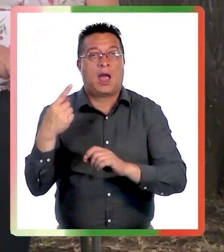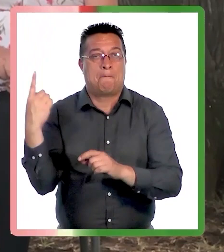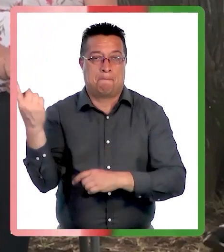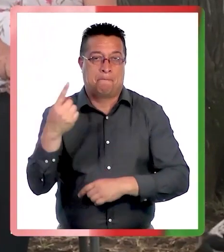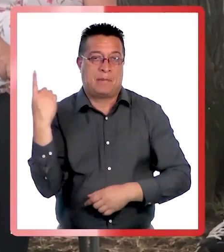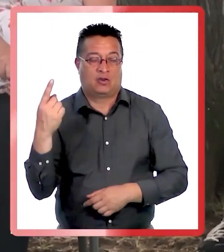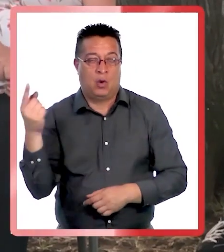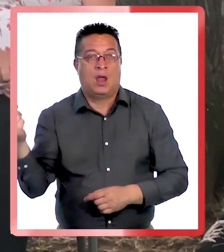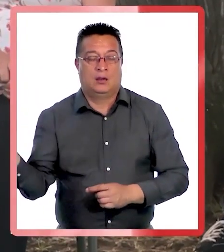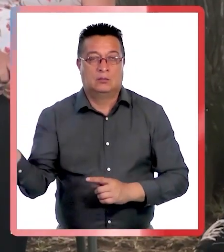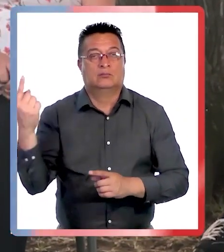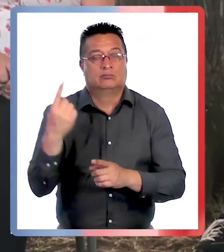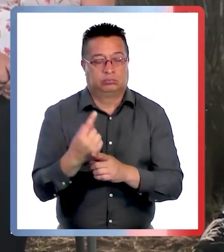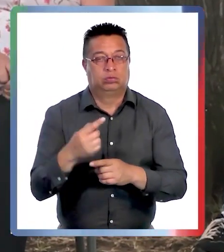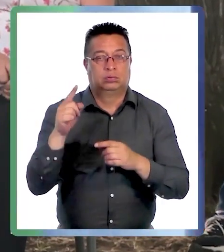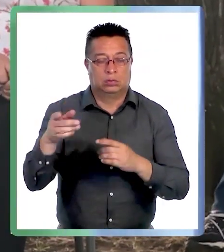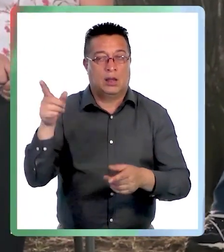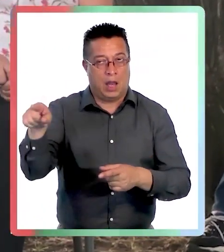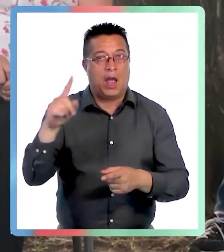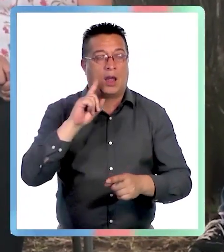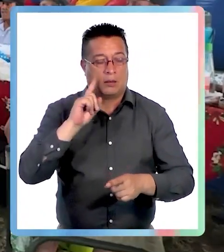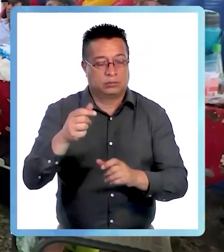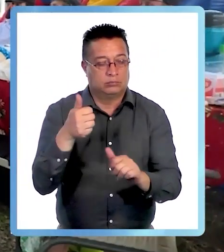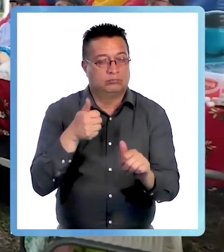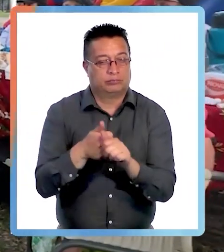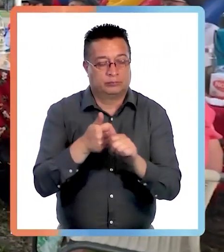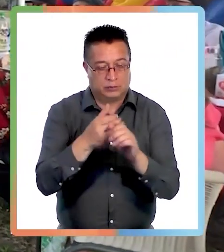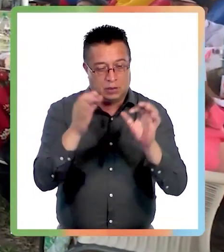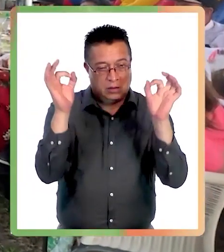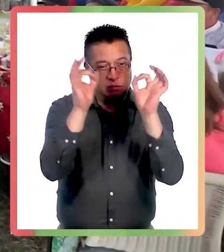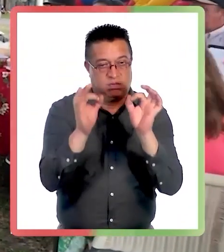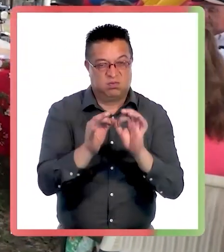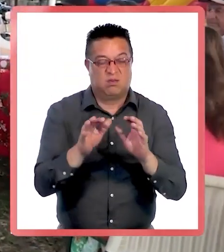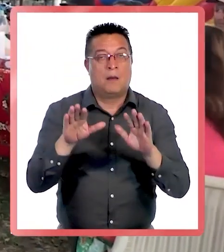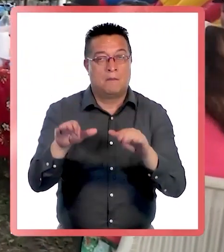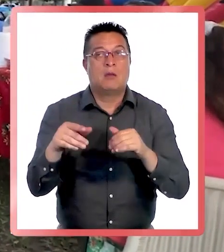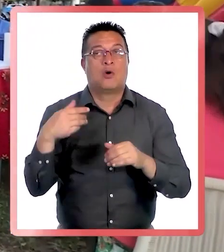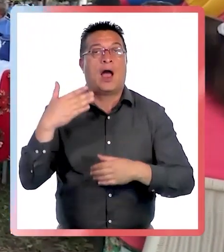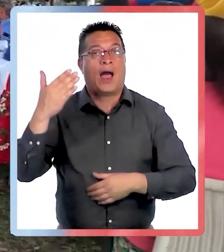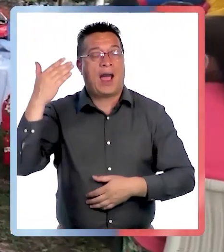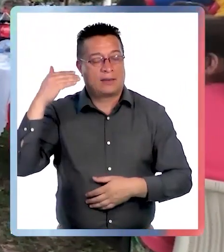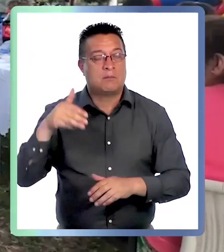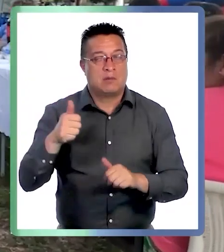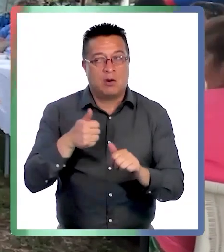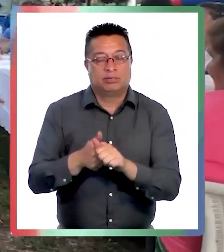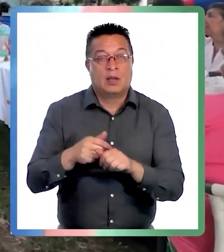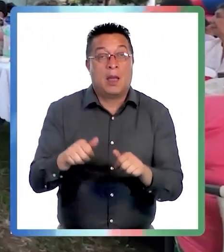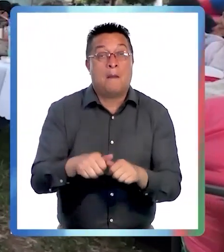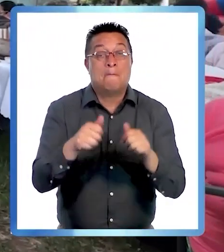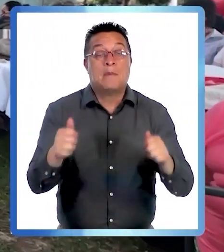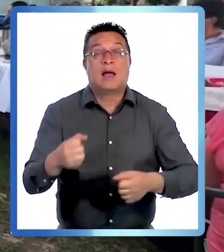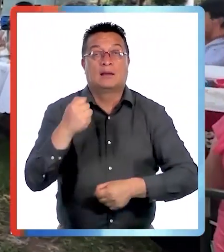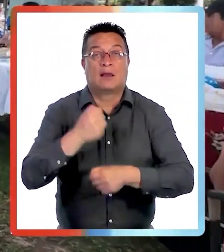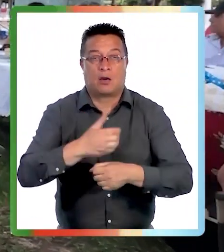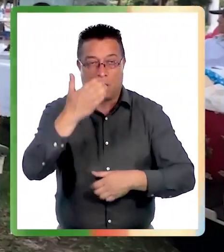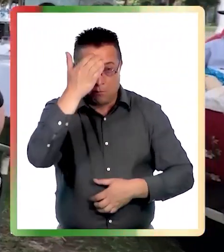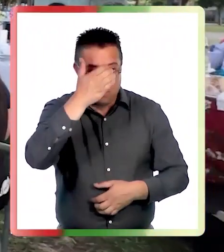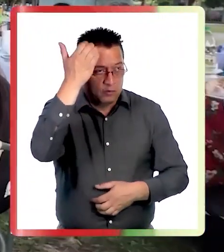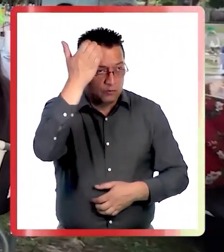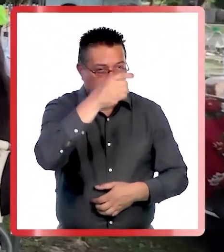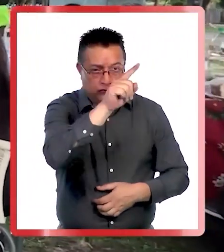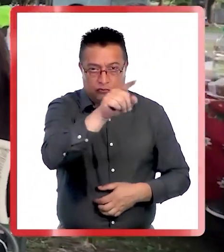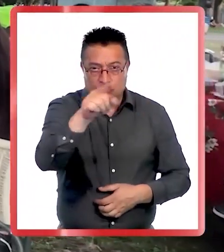constructora externa ambiental que nos va a asesorar y guiar, que es la misma que nos asesoró en la vez anterior, más el trabajo de distintos profesionales de la